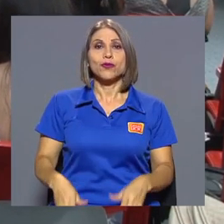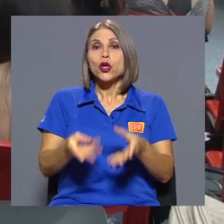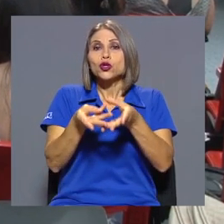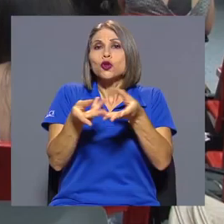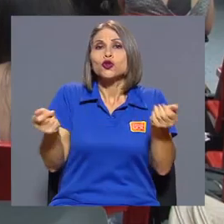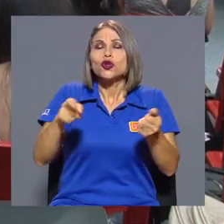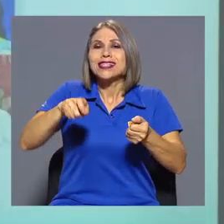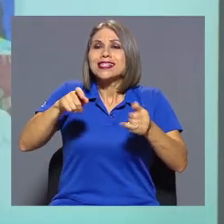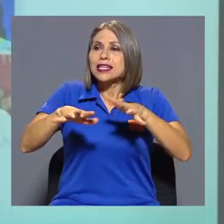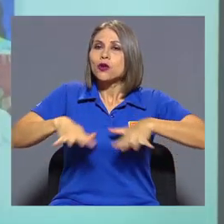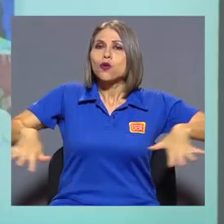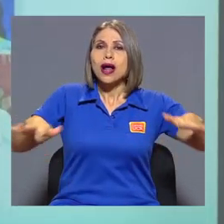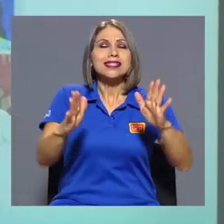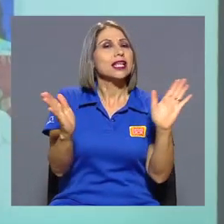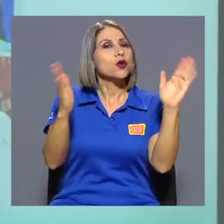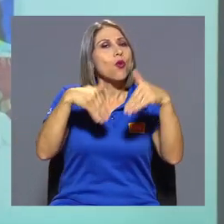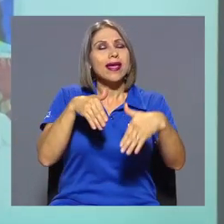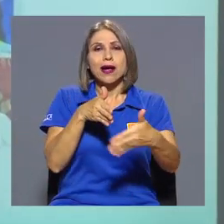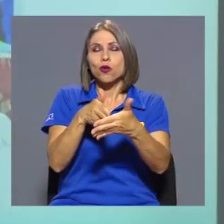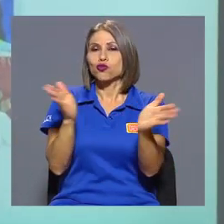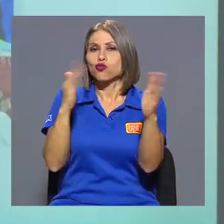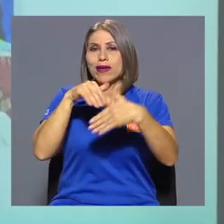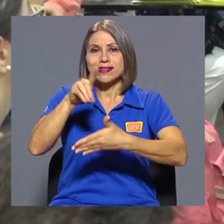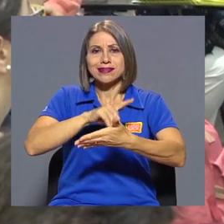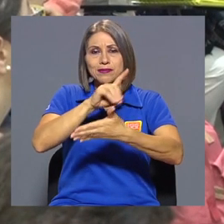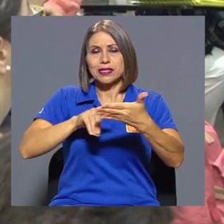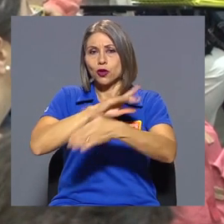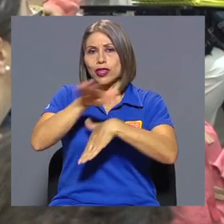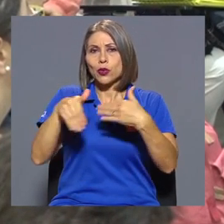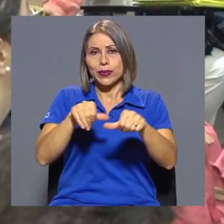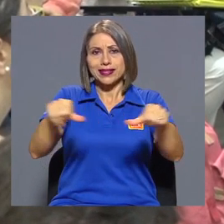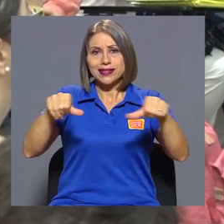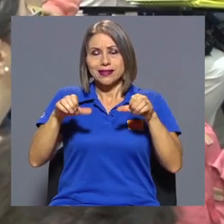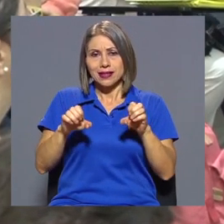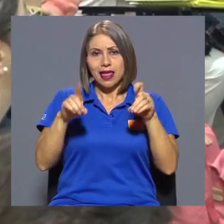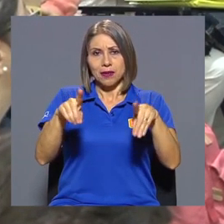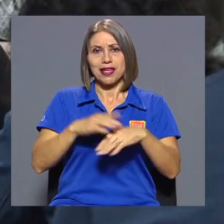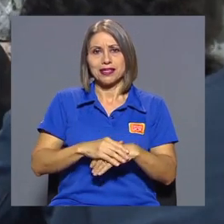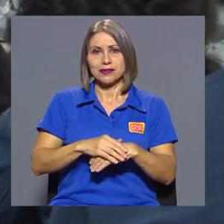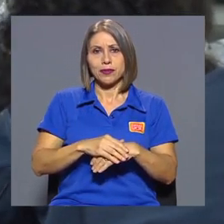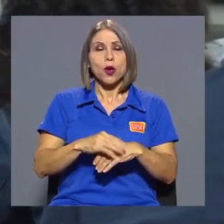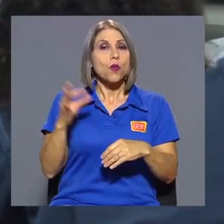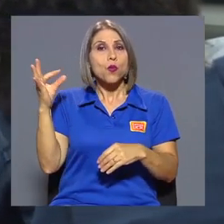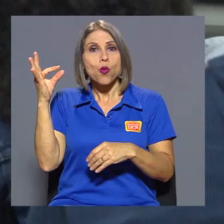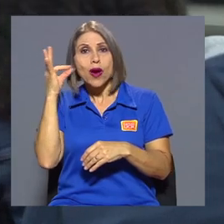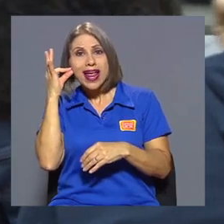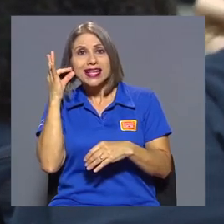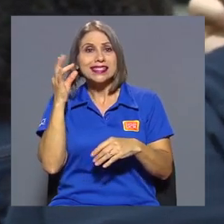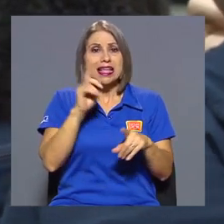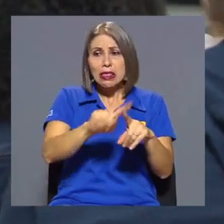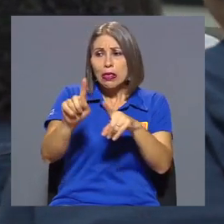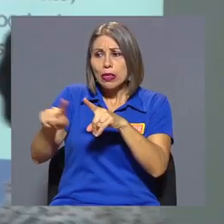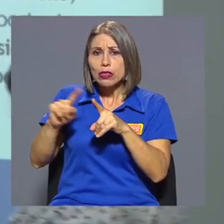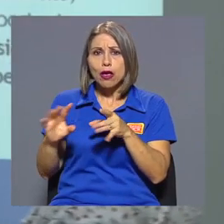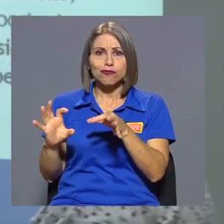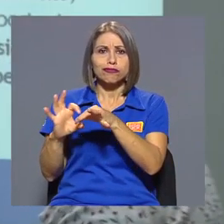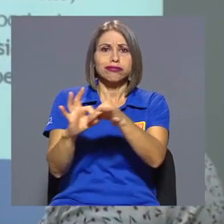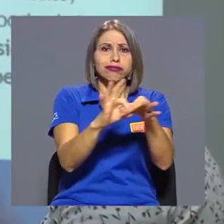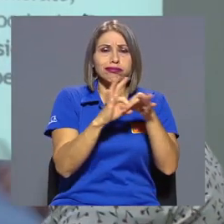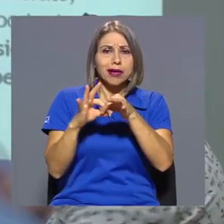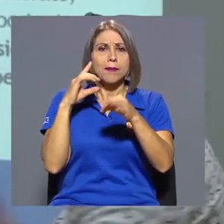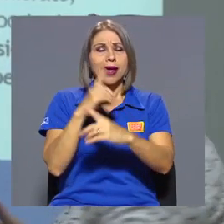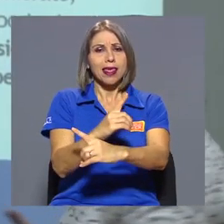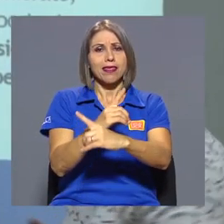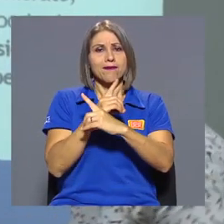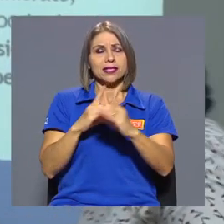requieren construir espacios libres de acoso y discriminación en todas las áreas académicas. La articulación entre mujeres para la defensa de sus